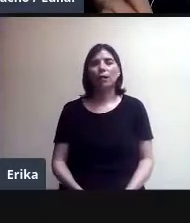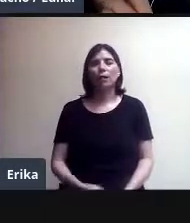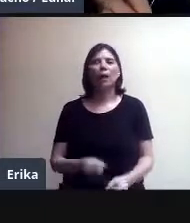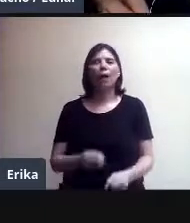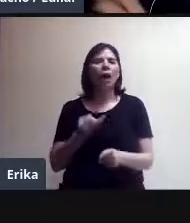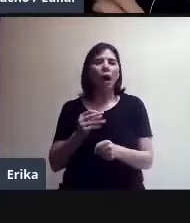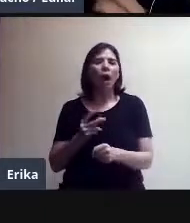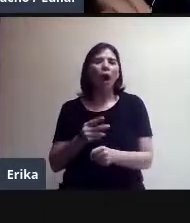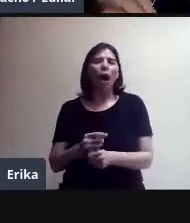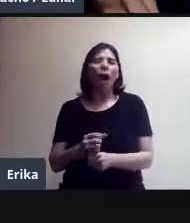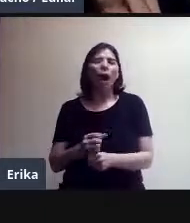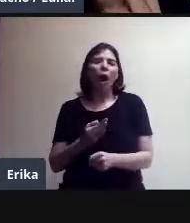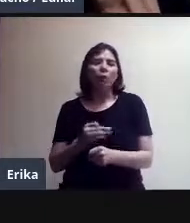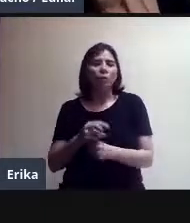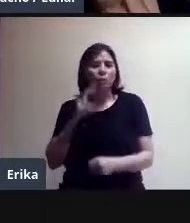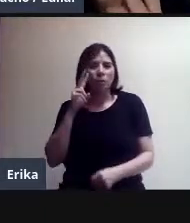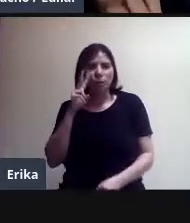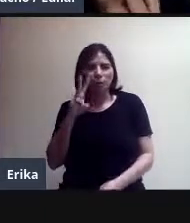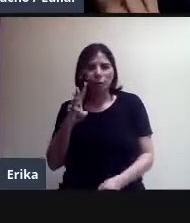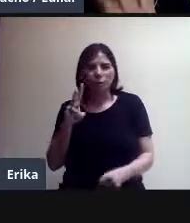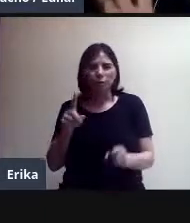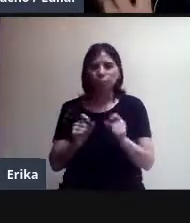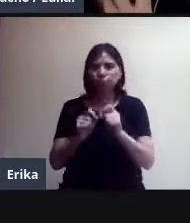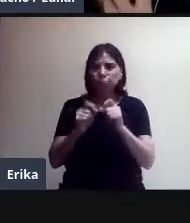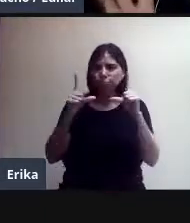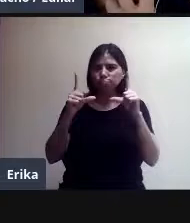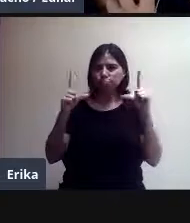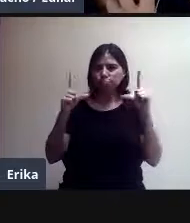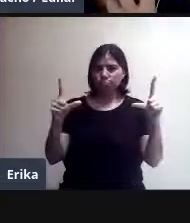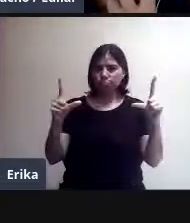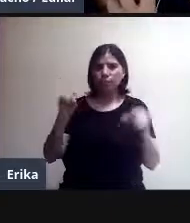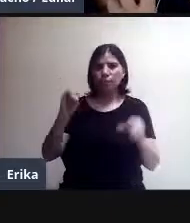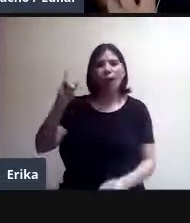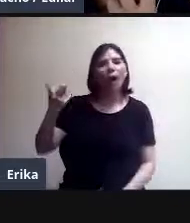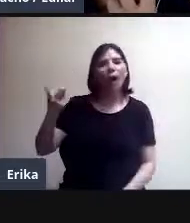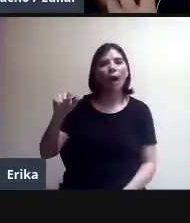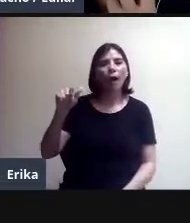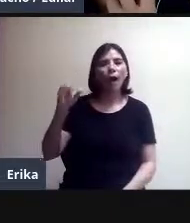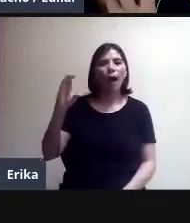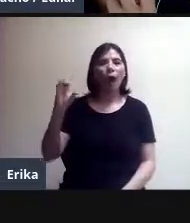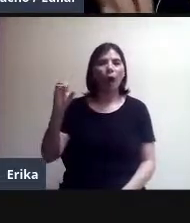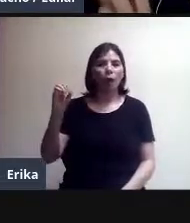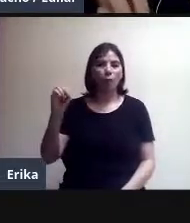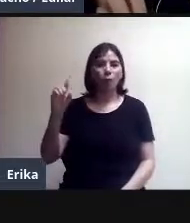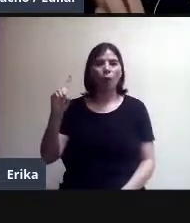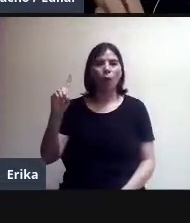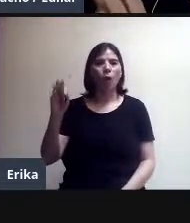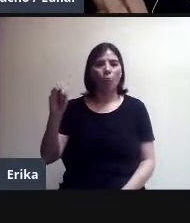a Jacobo, pero sí yo quiero ver... Ahora sí, es que no sé por qué. Ahora sí.